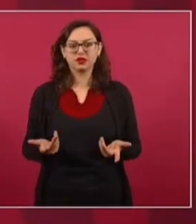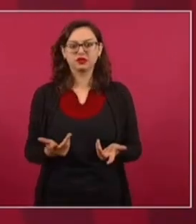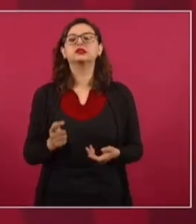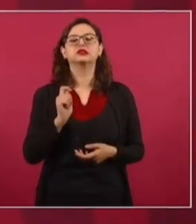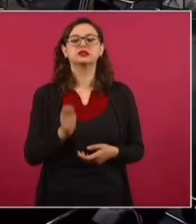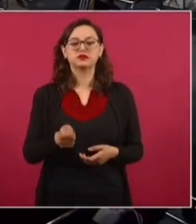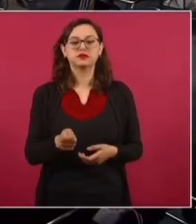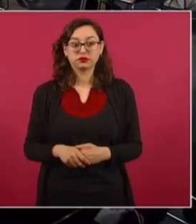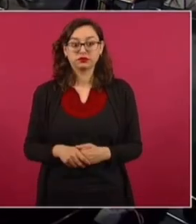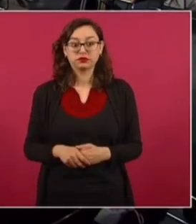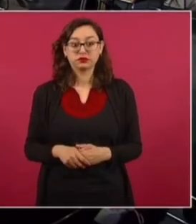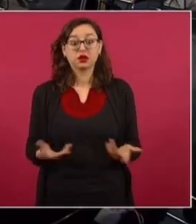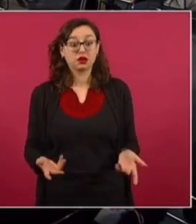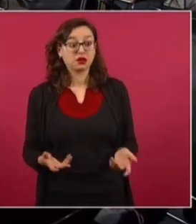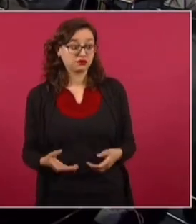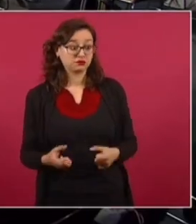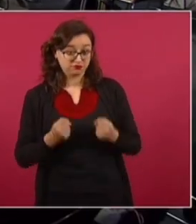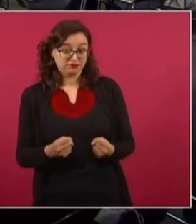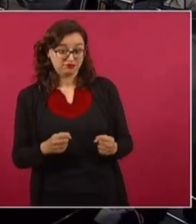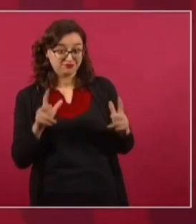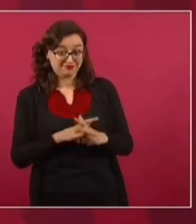O sea, 6 para el 24. ¿Y hay tiro?